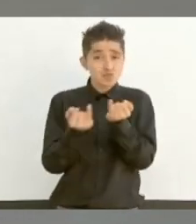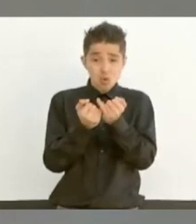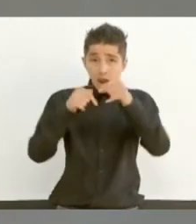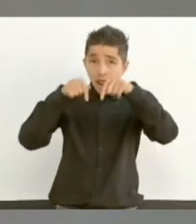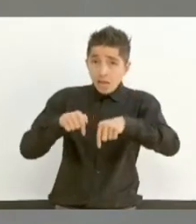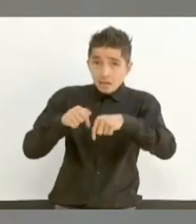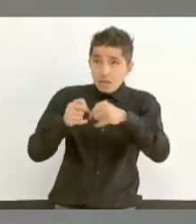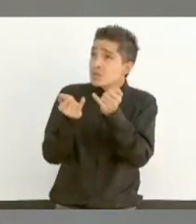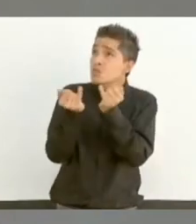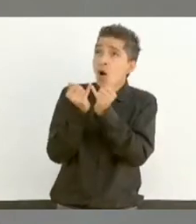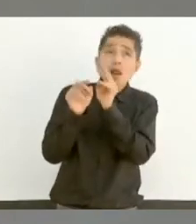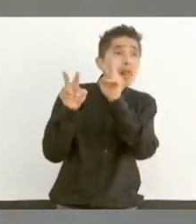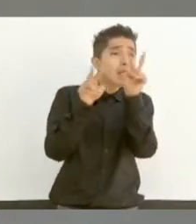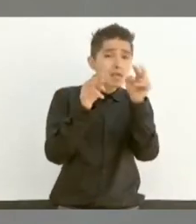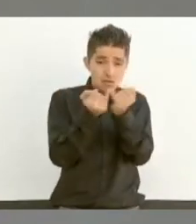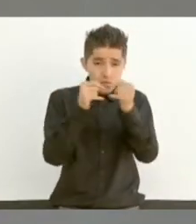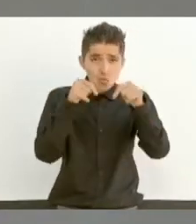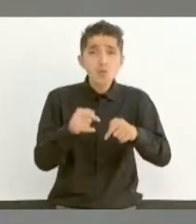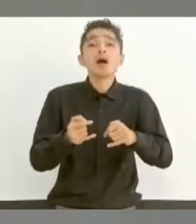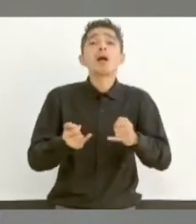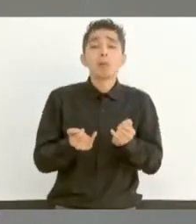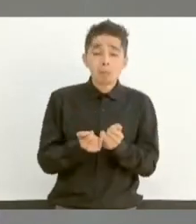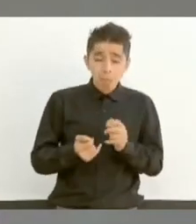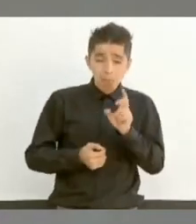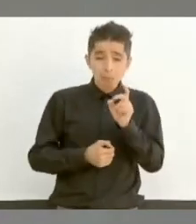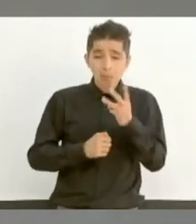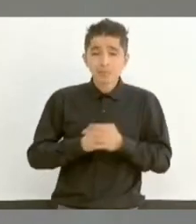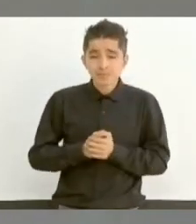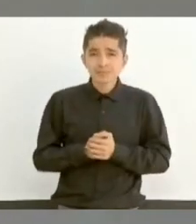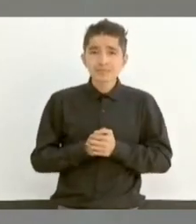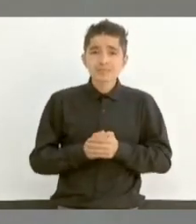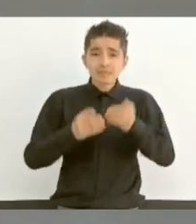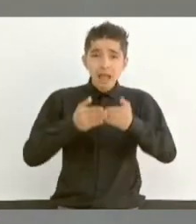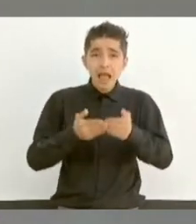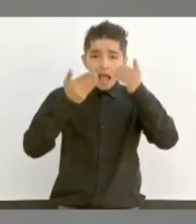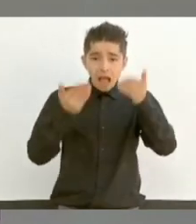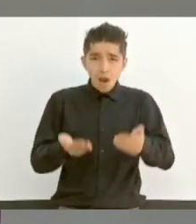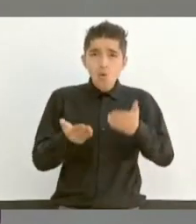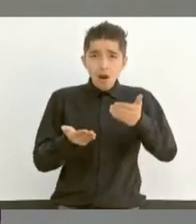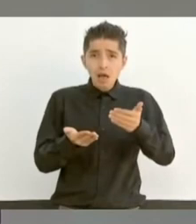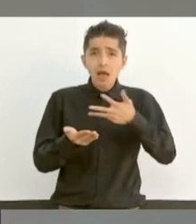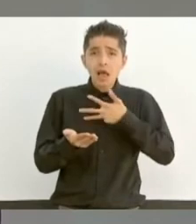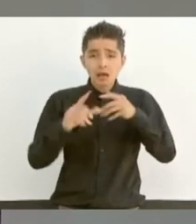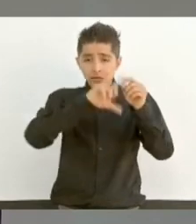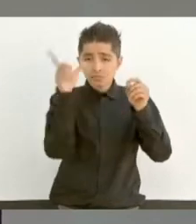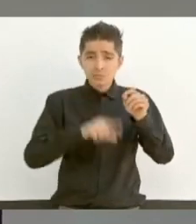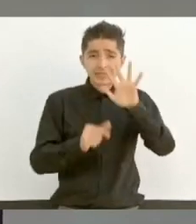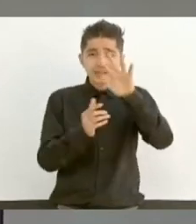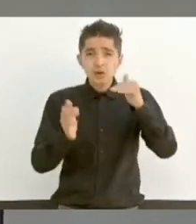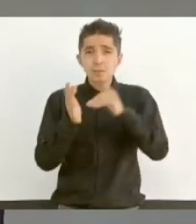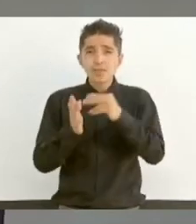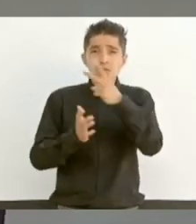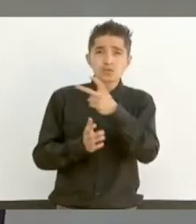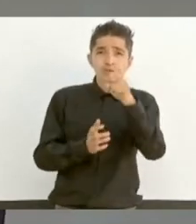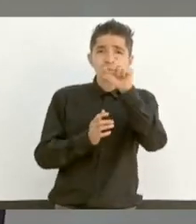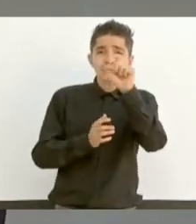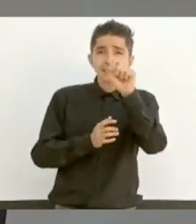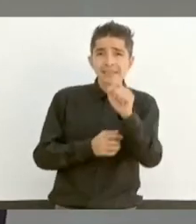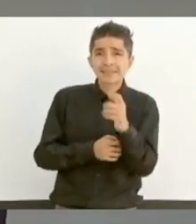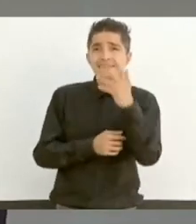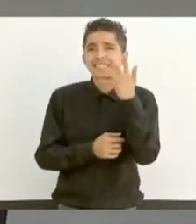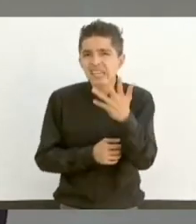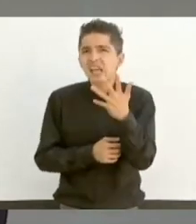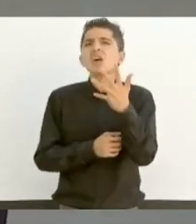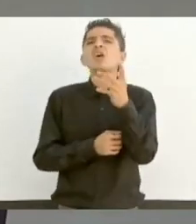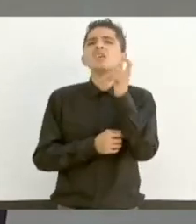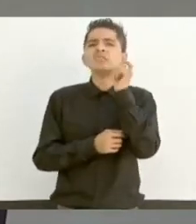En la actualidad hay 5.225 elementos